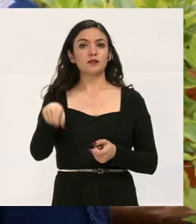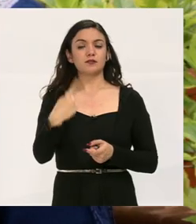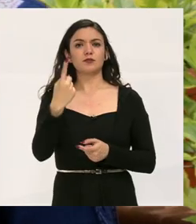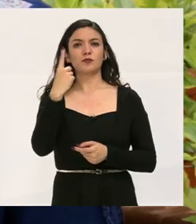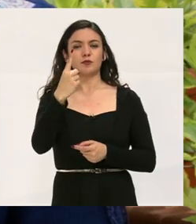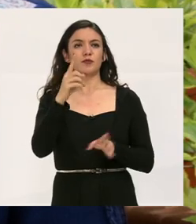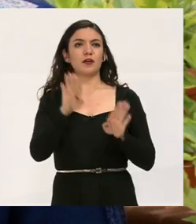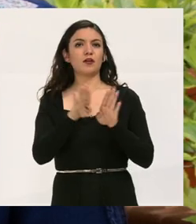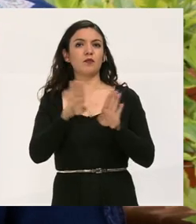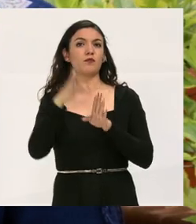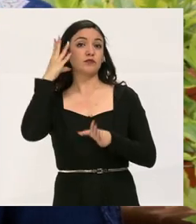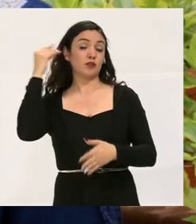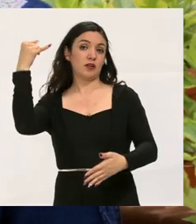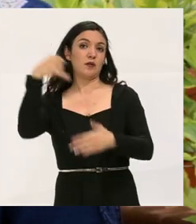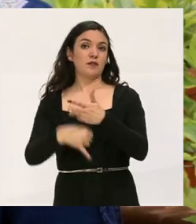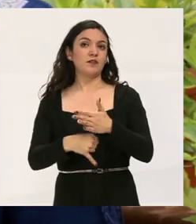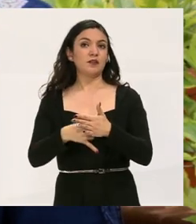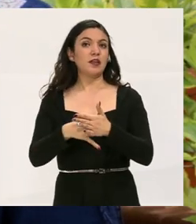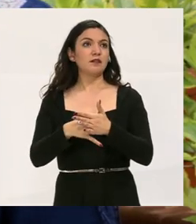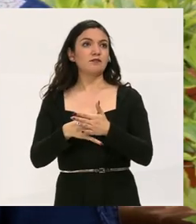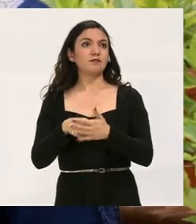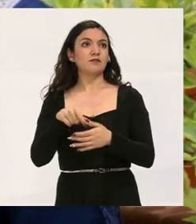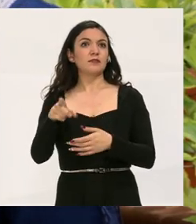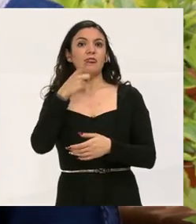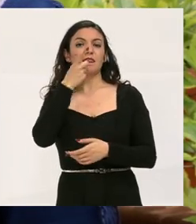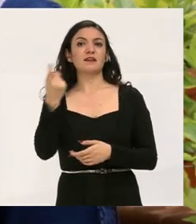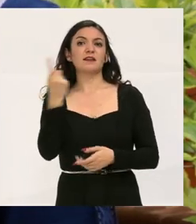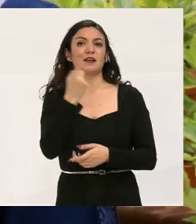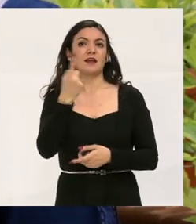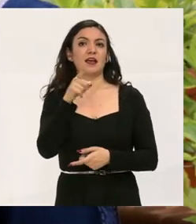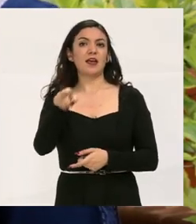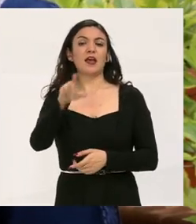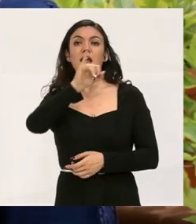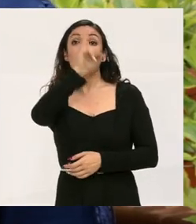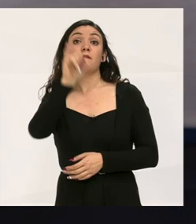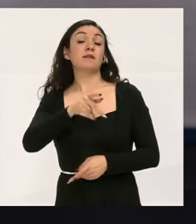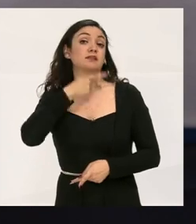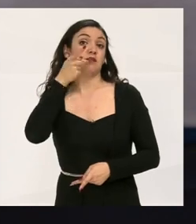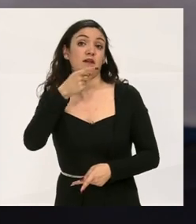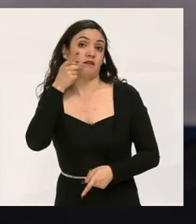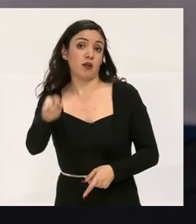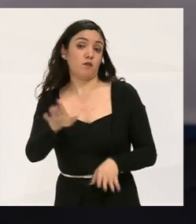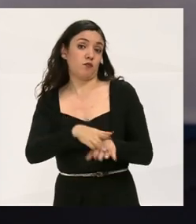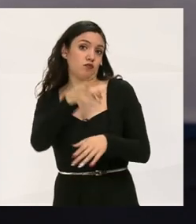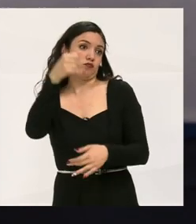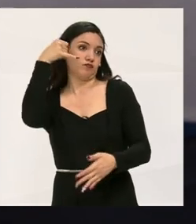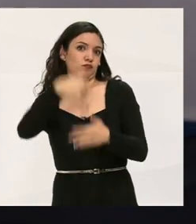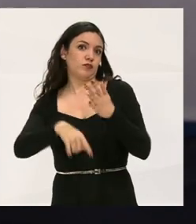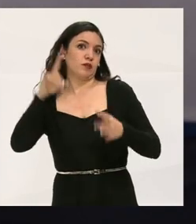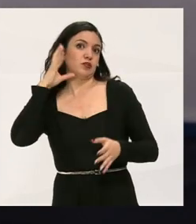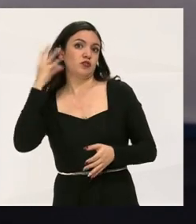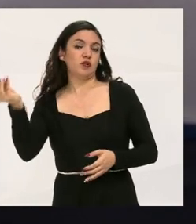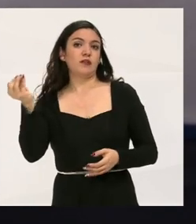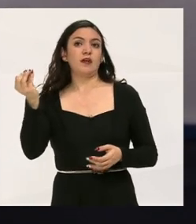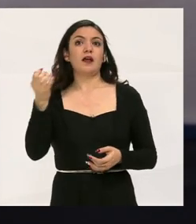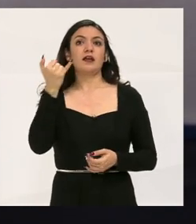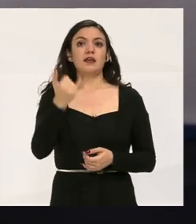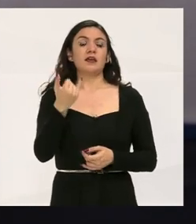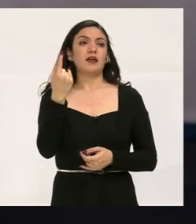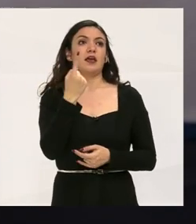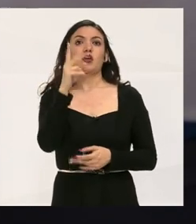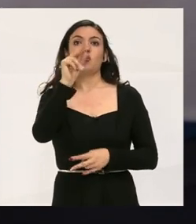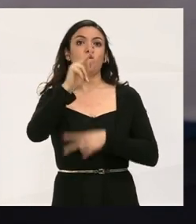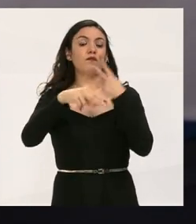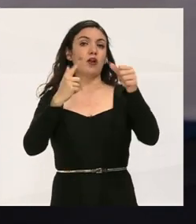es una, como es una sordera profunda, me dicen que, bueno, que él nunca va a hablar, dado la profundidad de su